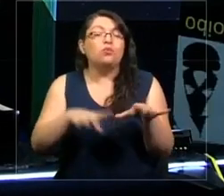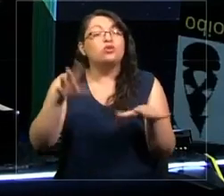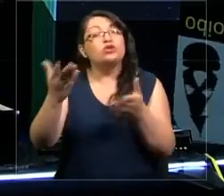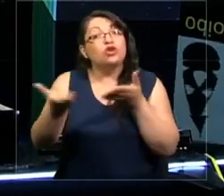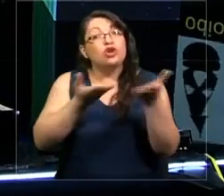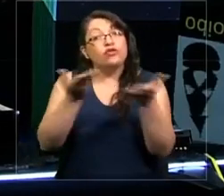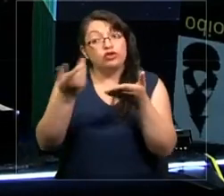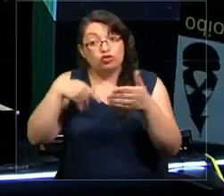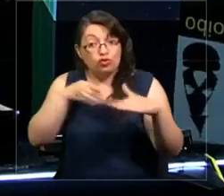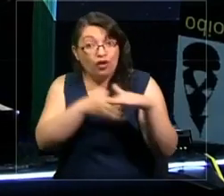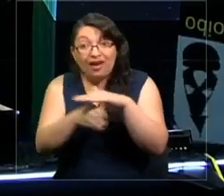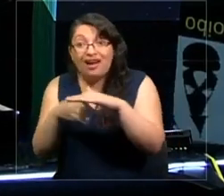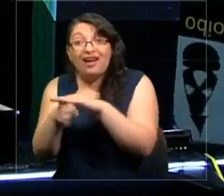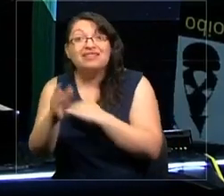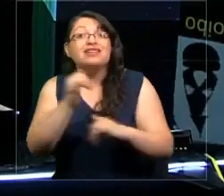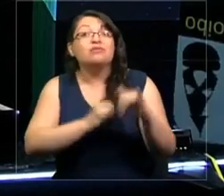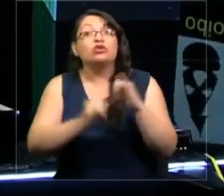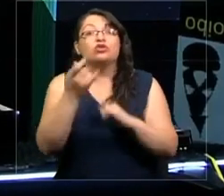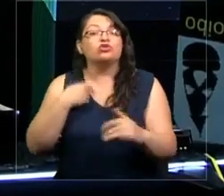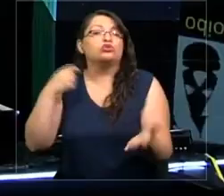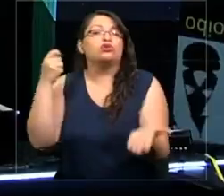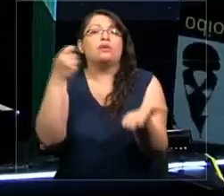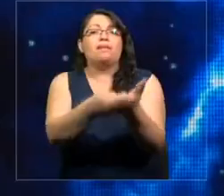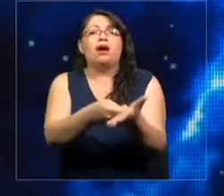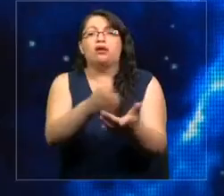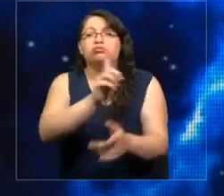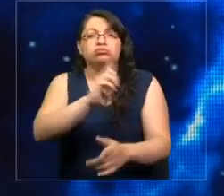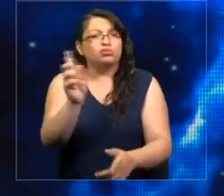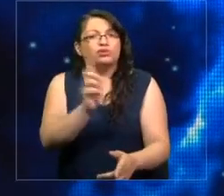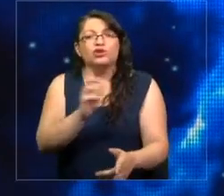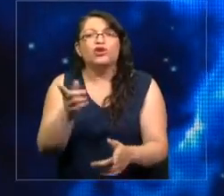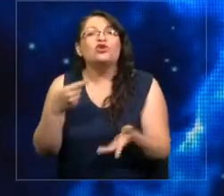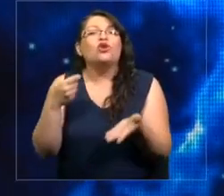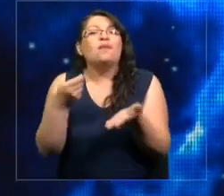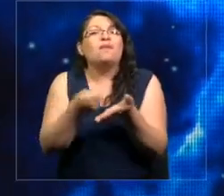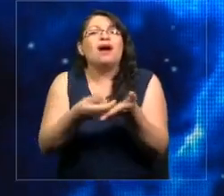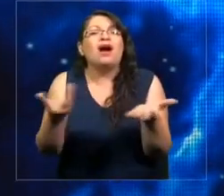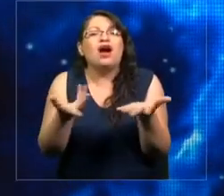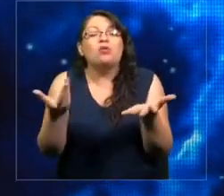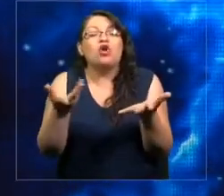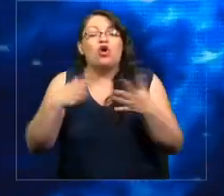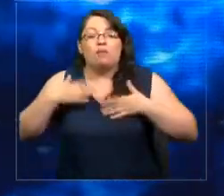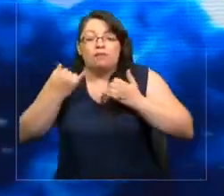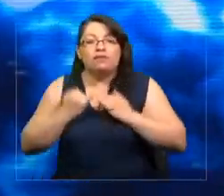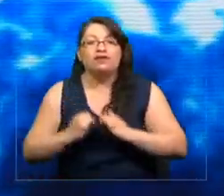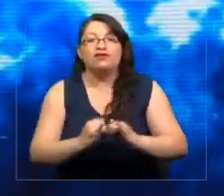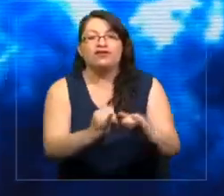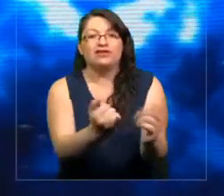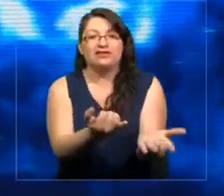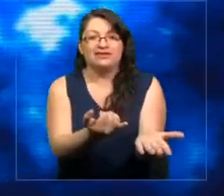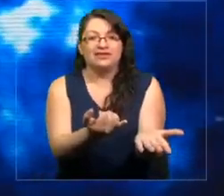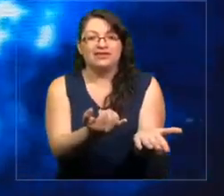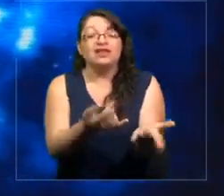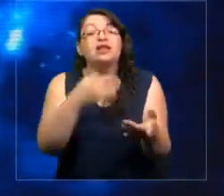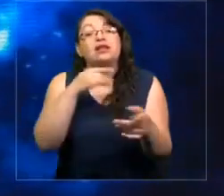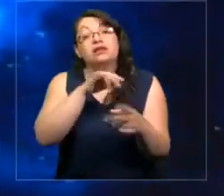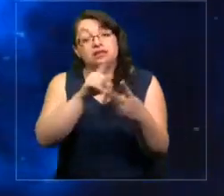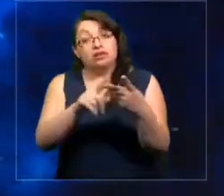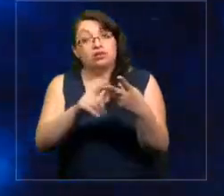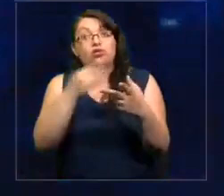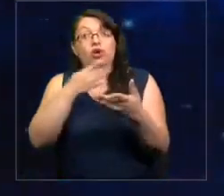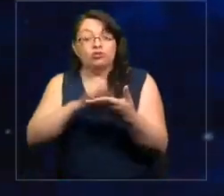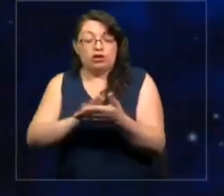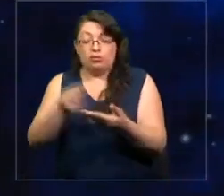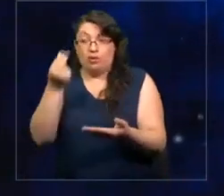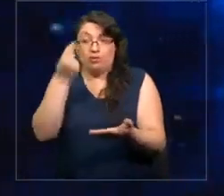accedemos en Internet no los pagamos de manera transaccional, sino que los pagamos con nuestros datos. Y en segundo lugar, cuando estamos dispuestos a